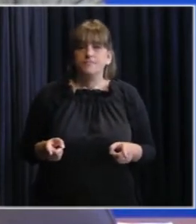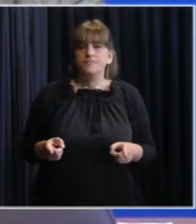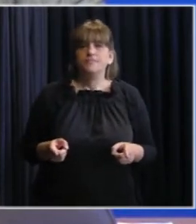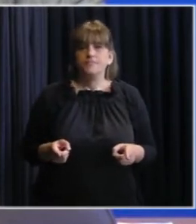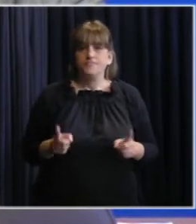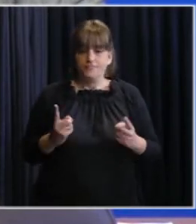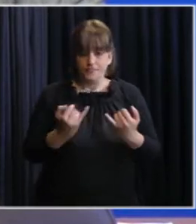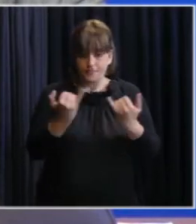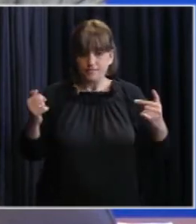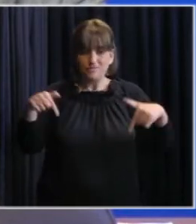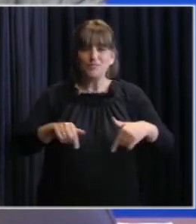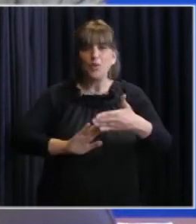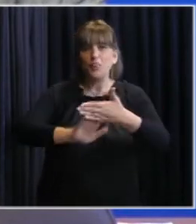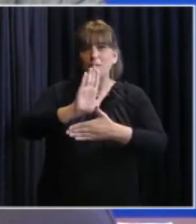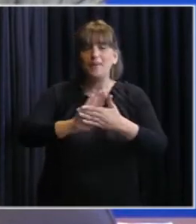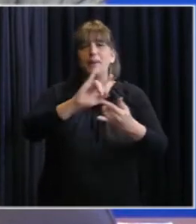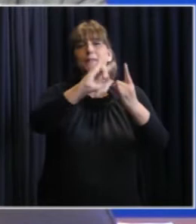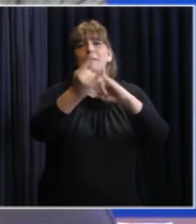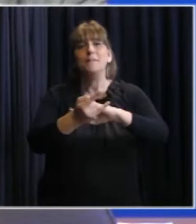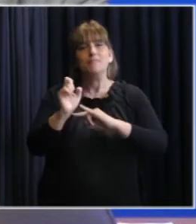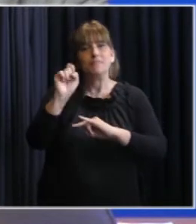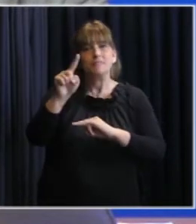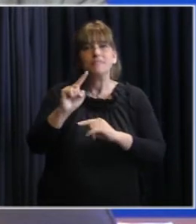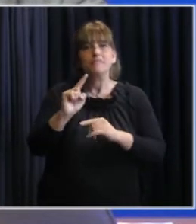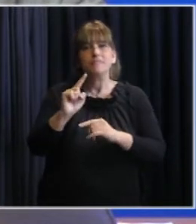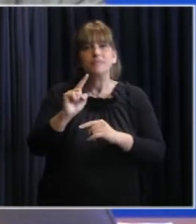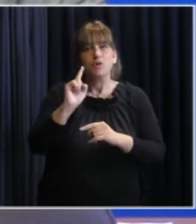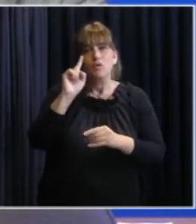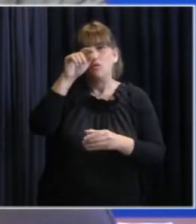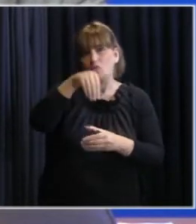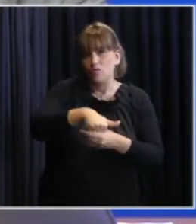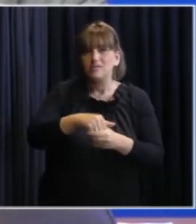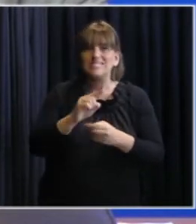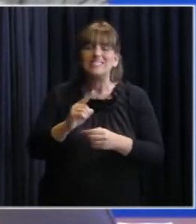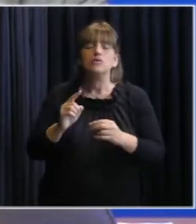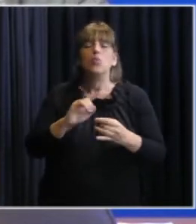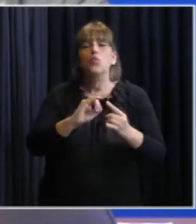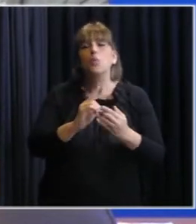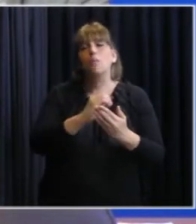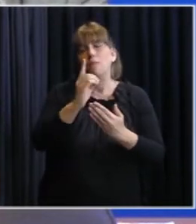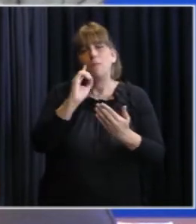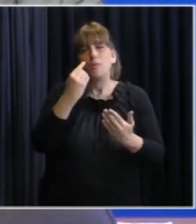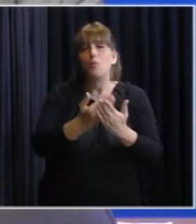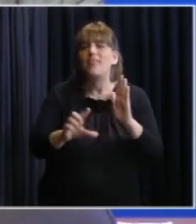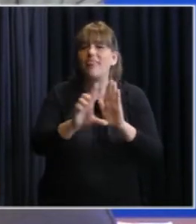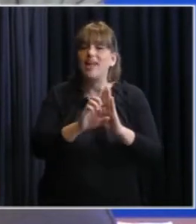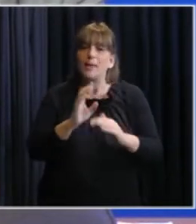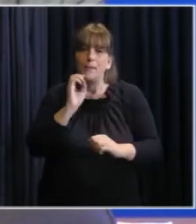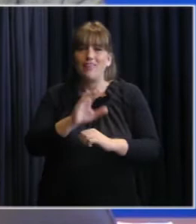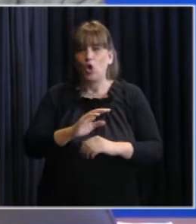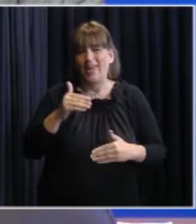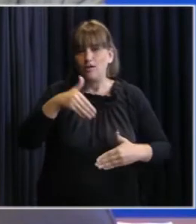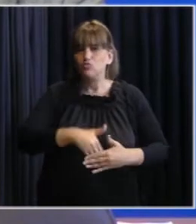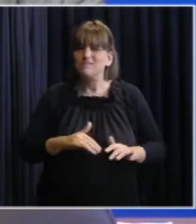en el día de hoy y de mañana el parlamento va a estar votando un proyecto de ley que remitió al poder ejecutivo después de un